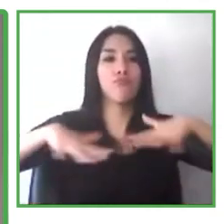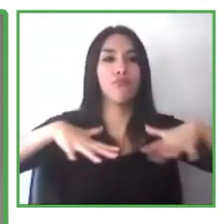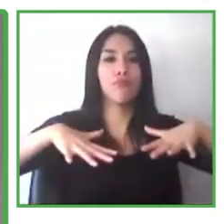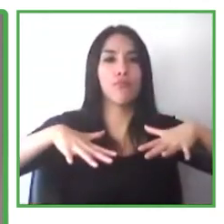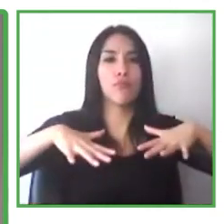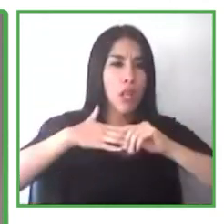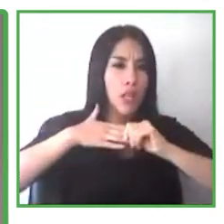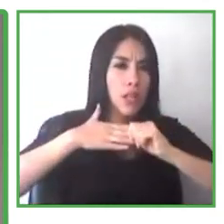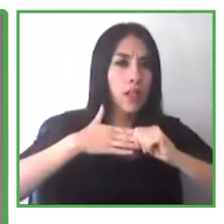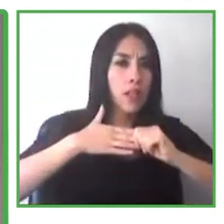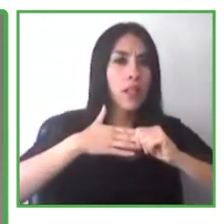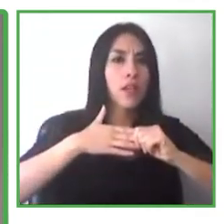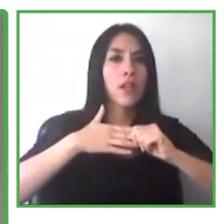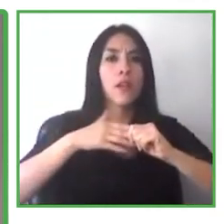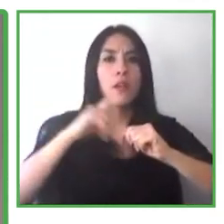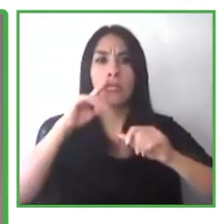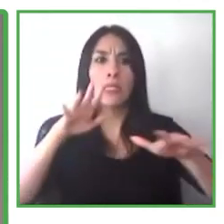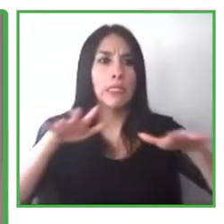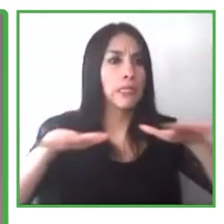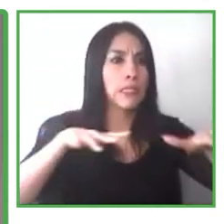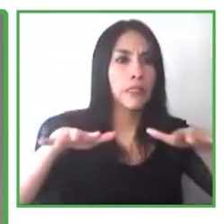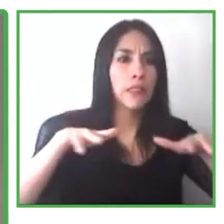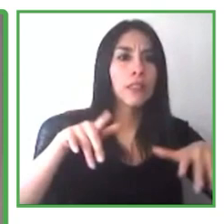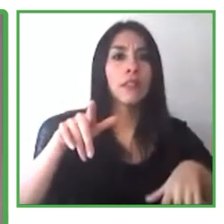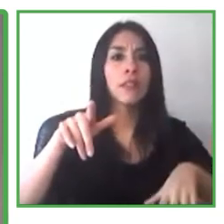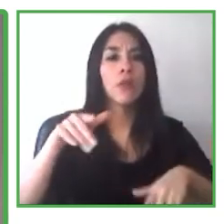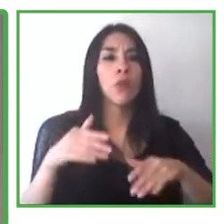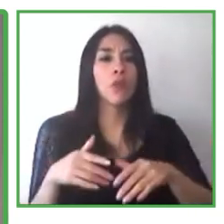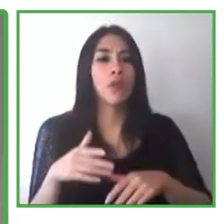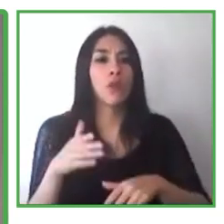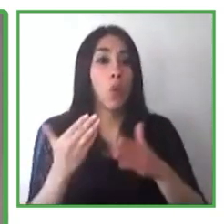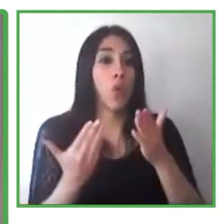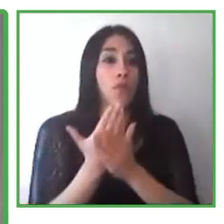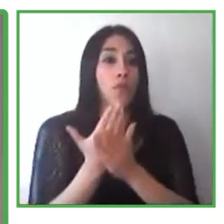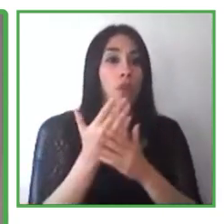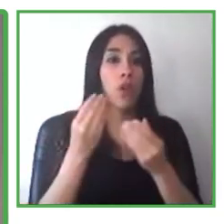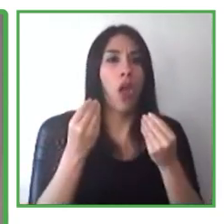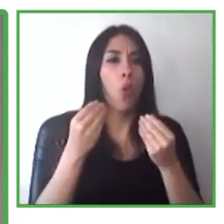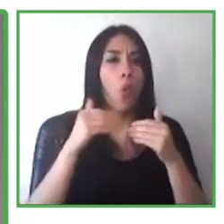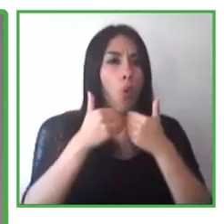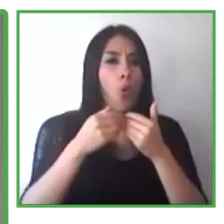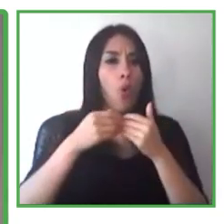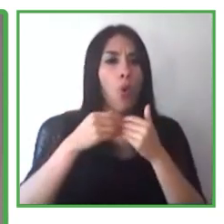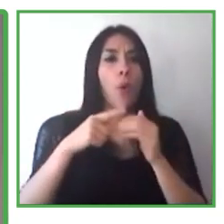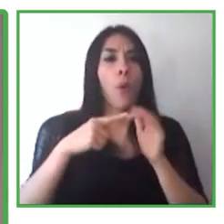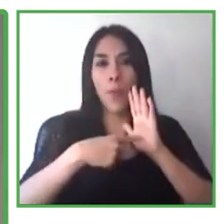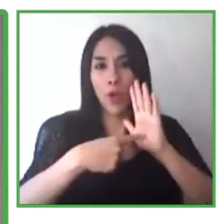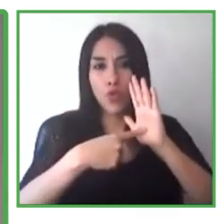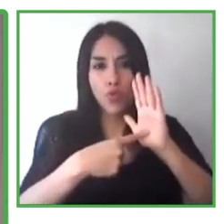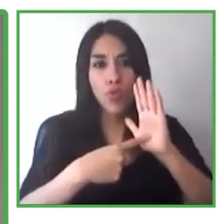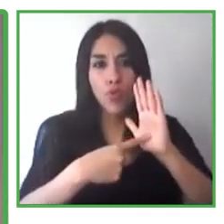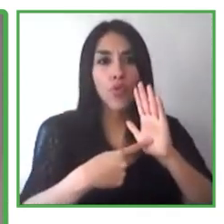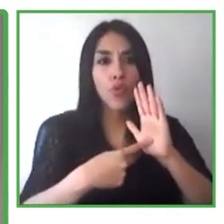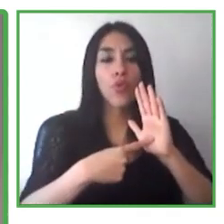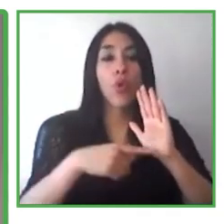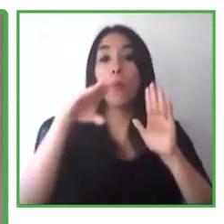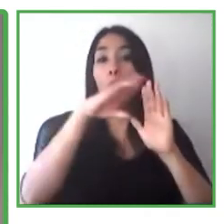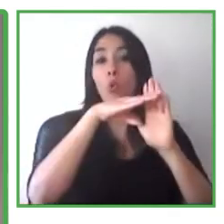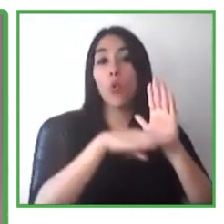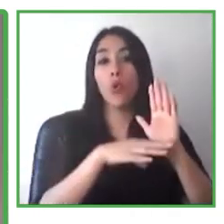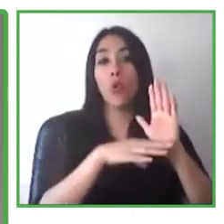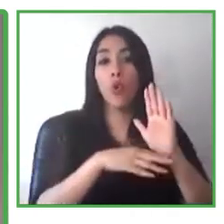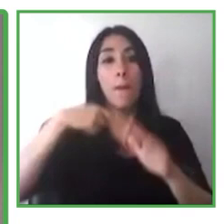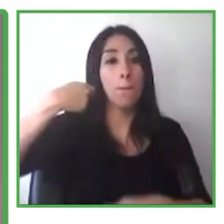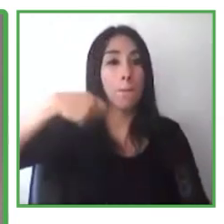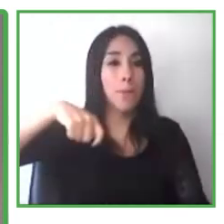comenzó como oficial o representante de información para los programas gubernamentales en Europa. Y ha entrado a trabajar en otros proyectos donde ha podido gestionar